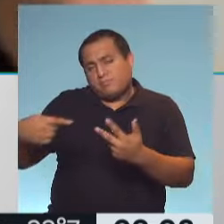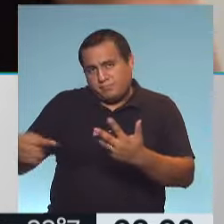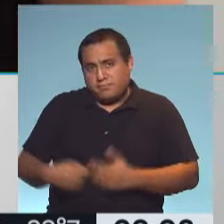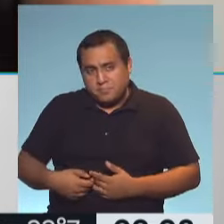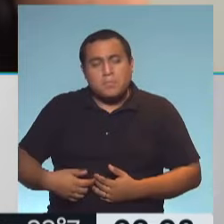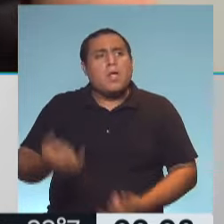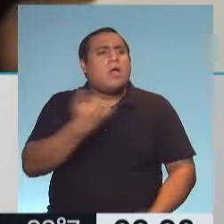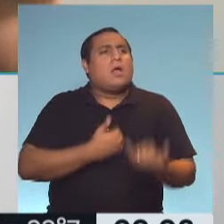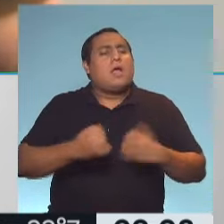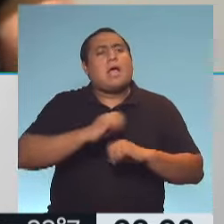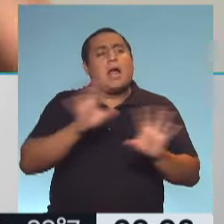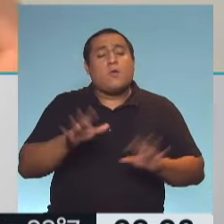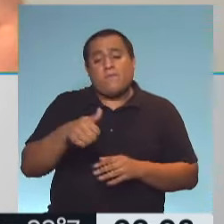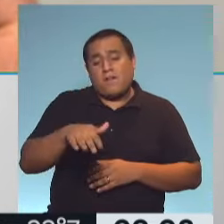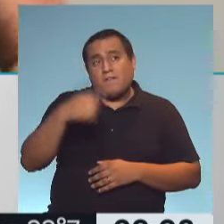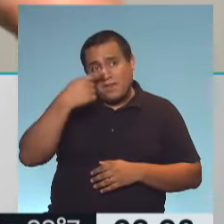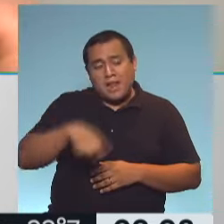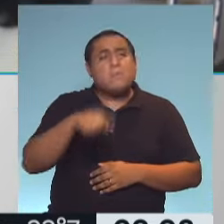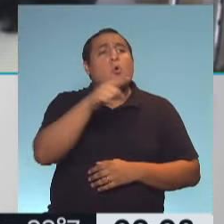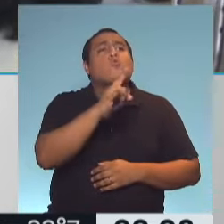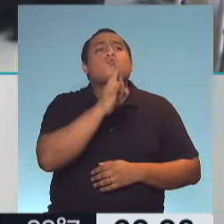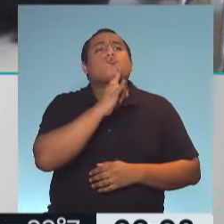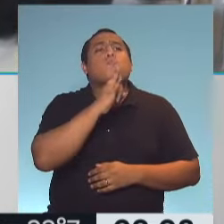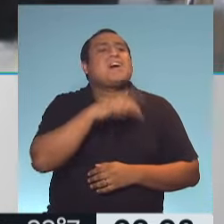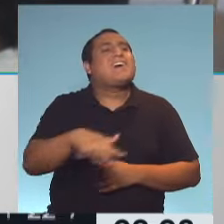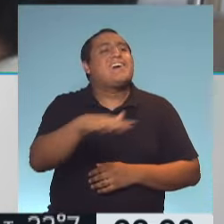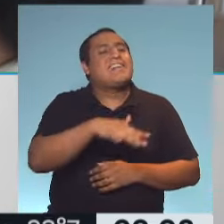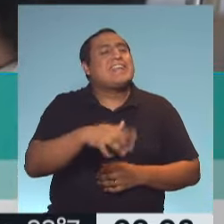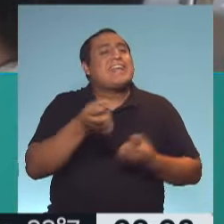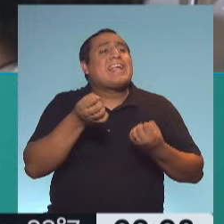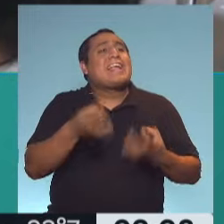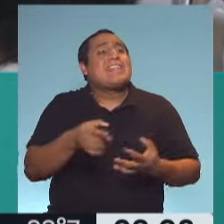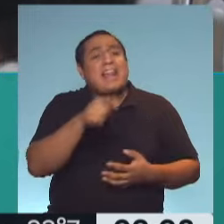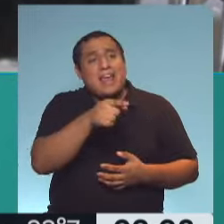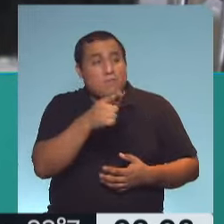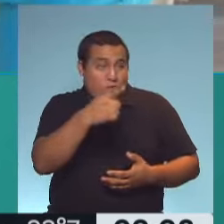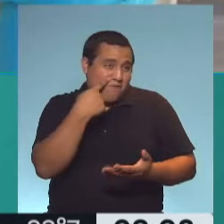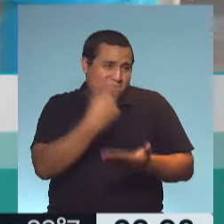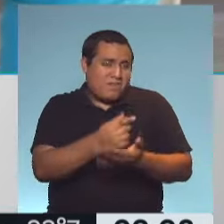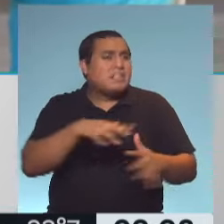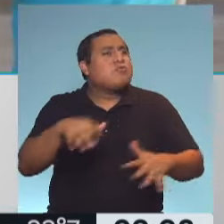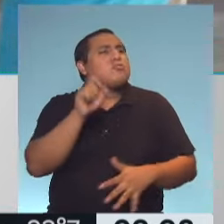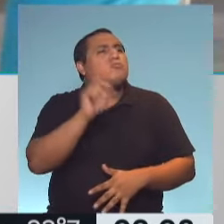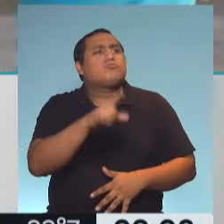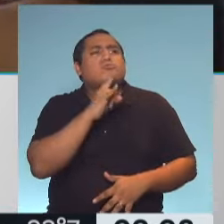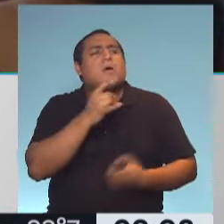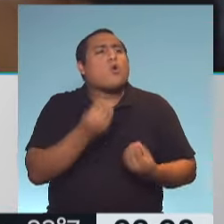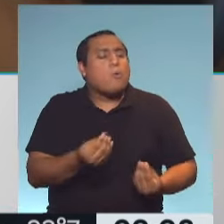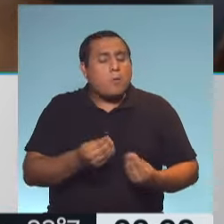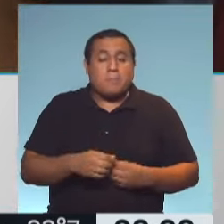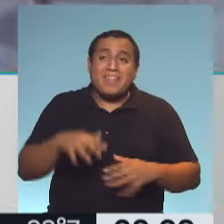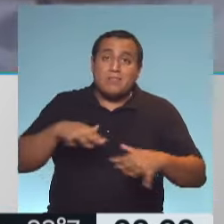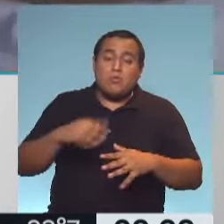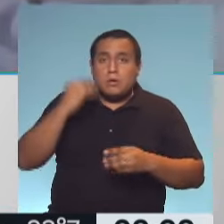Muy claro. Gustavo, para finalizar, Tucumán, ¿cuál es la situación actual en la provincia que usted reside? La situación nos